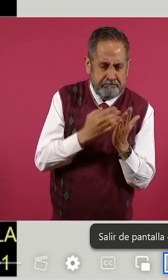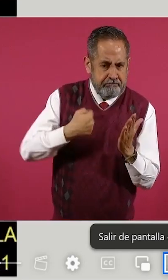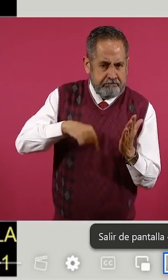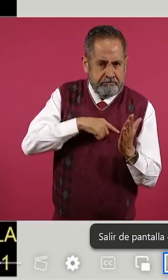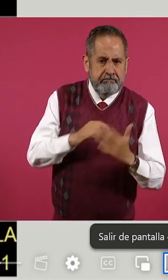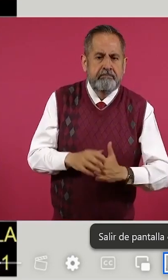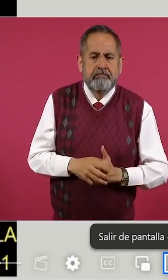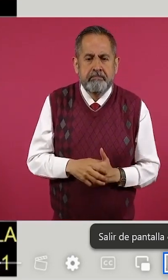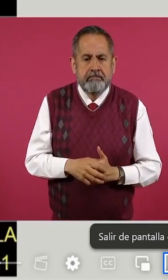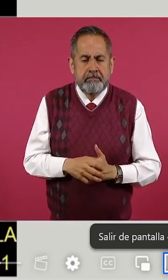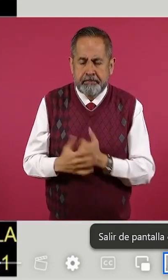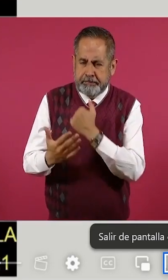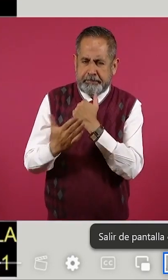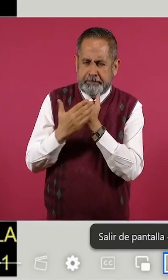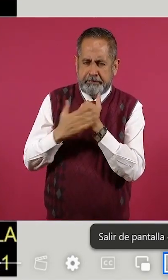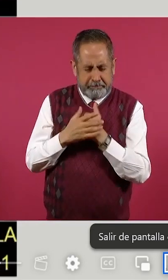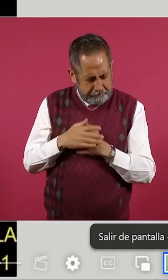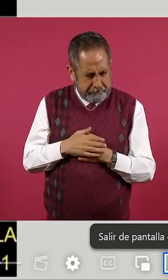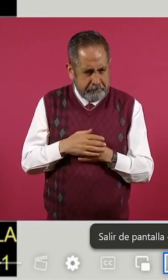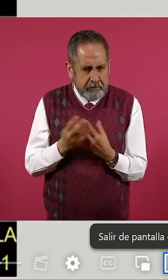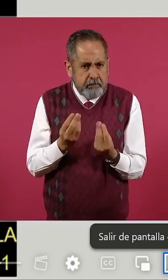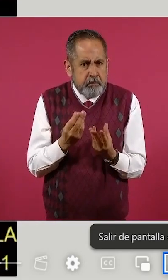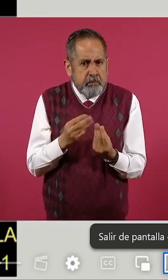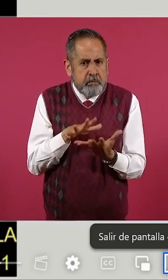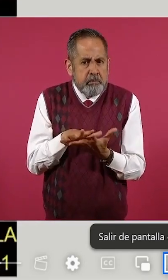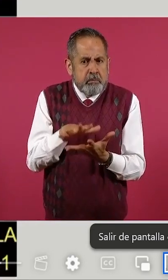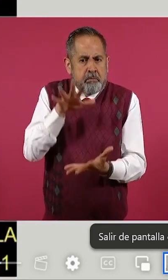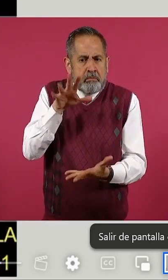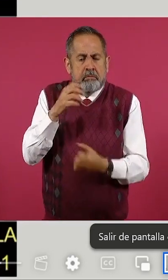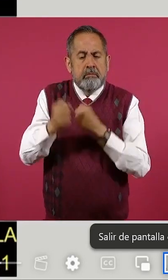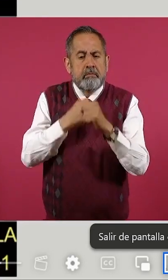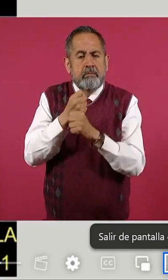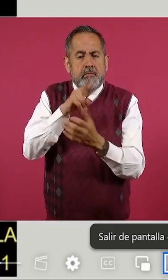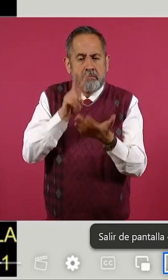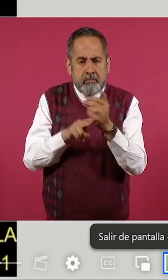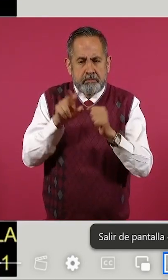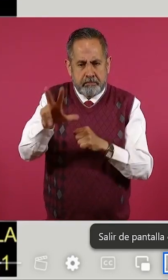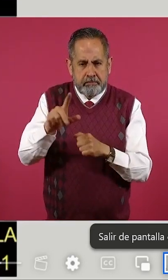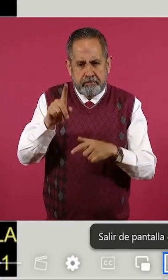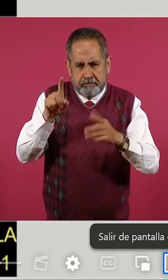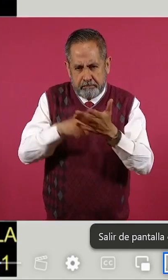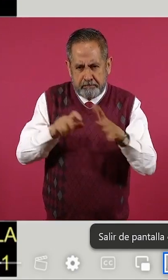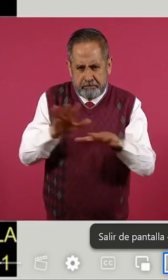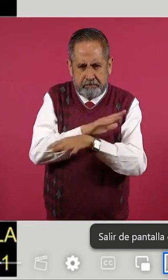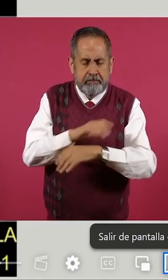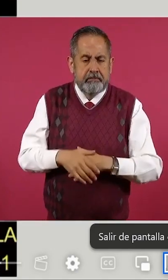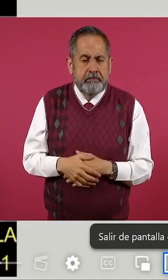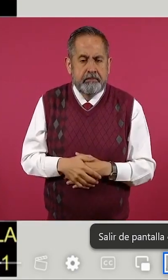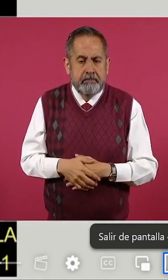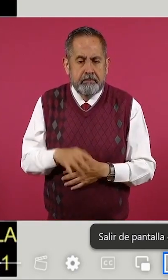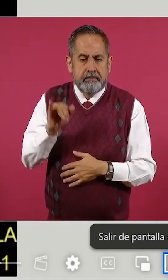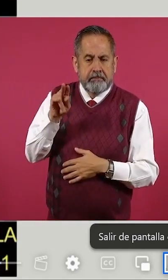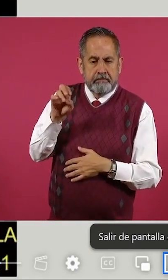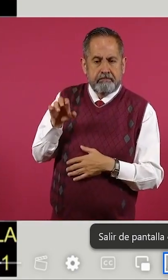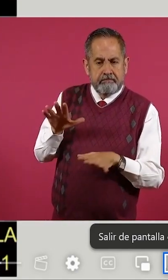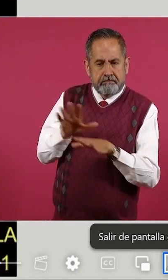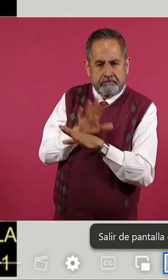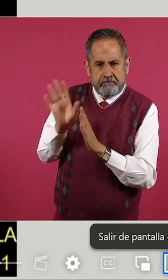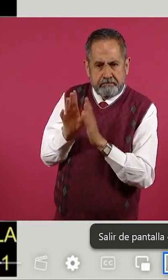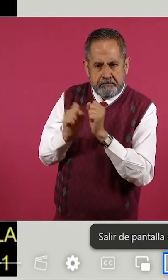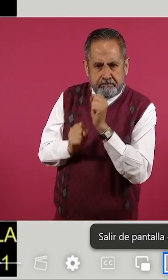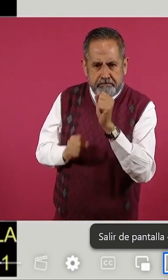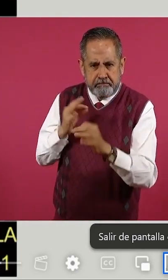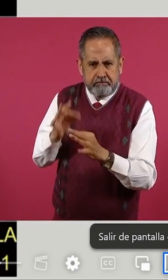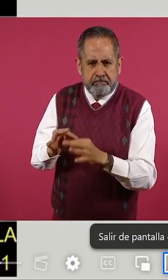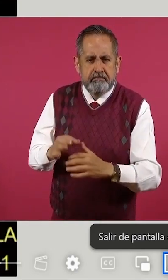Me alertó el nivel de sobre representación que se dio en 2018 y ya lo corregimos. El INE está con la Constitución. Nuestro compromiso con la